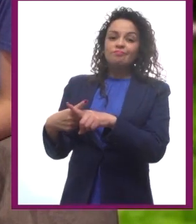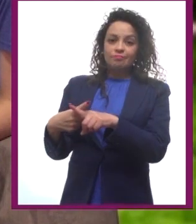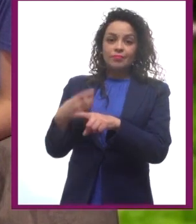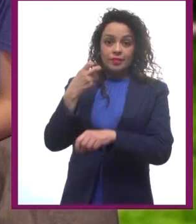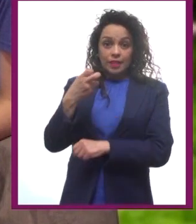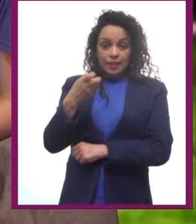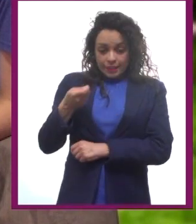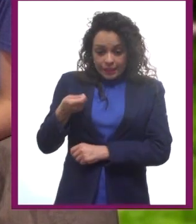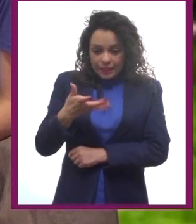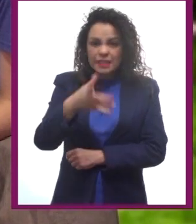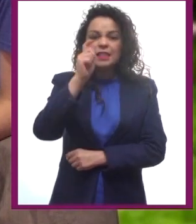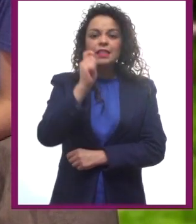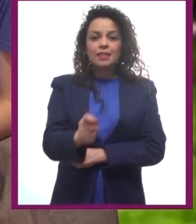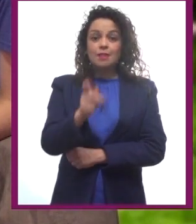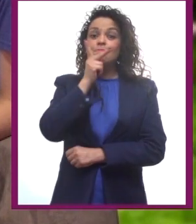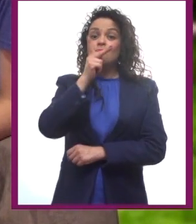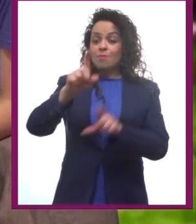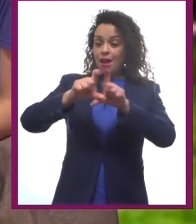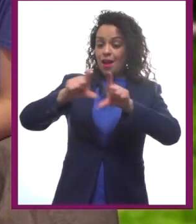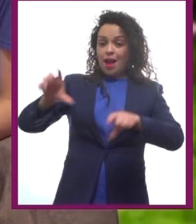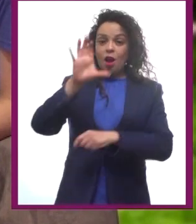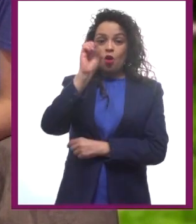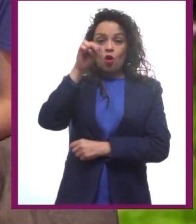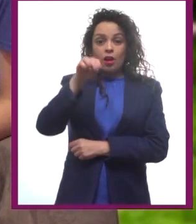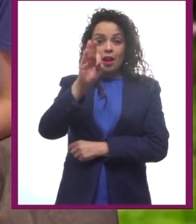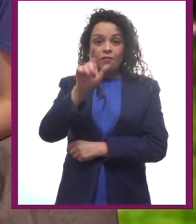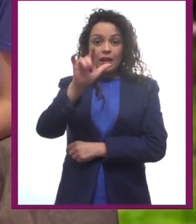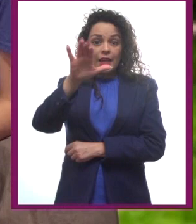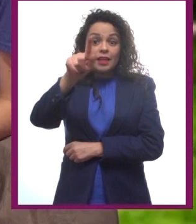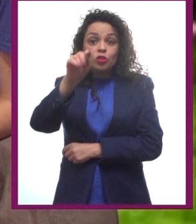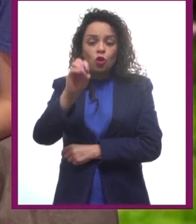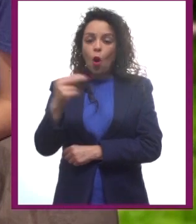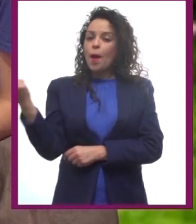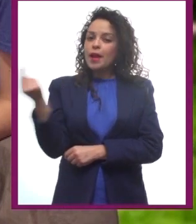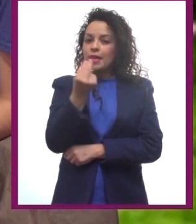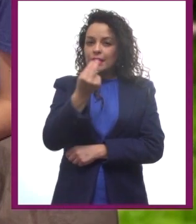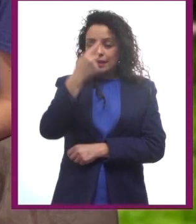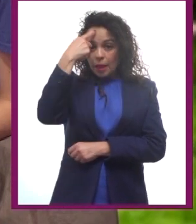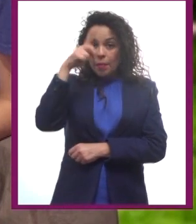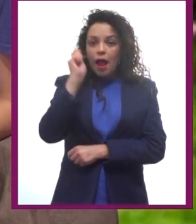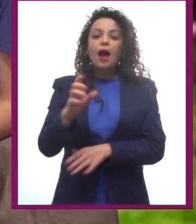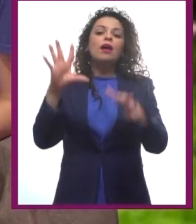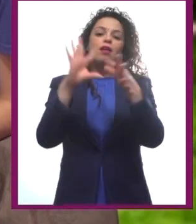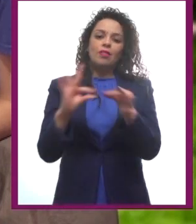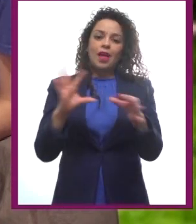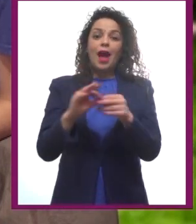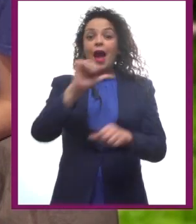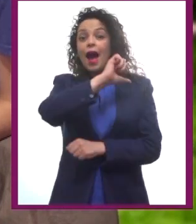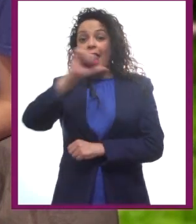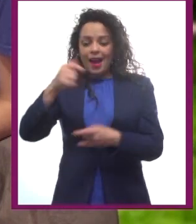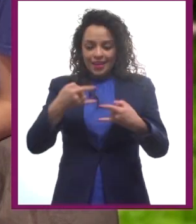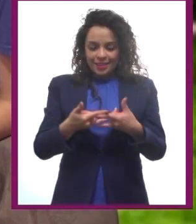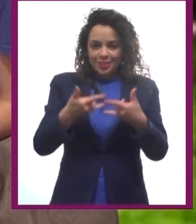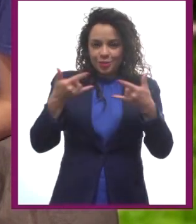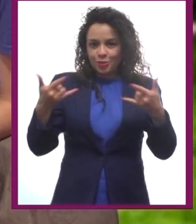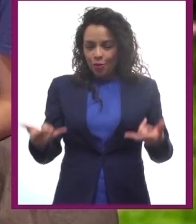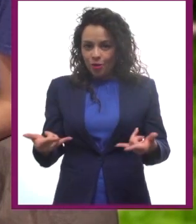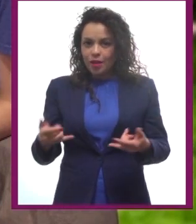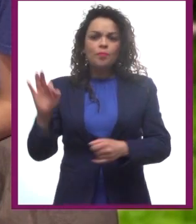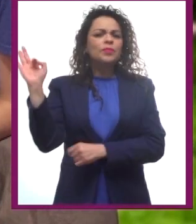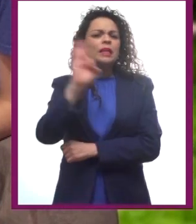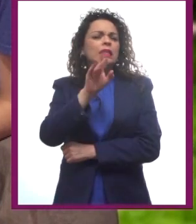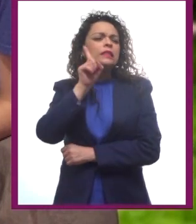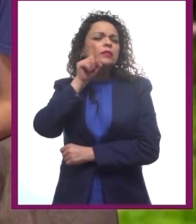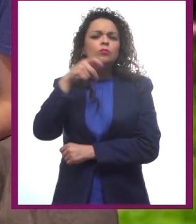conflicto. Y el conflicto es necesario para contar una historia. Si mañana uno de sus amigos le